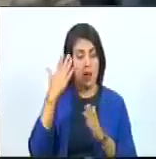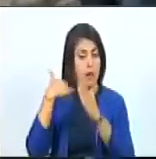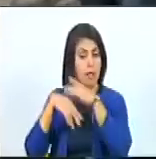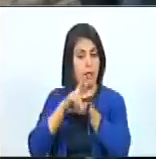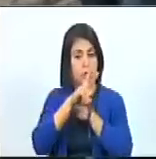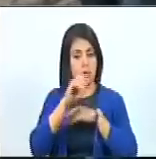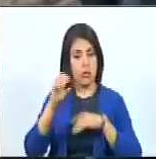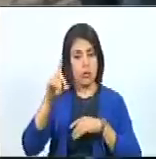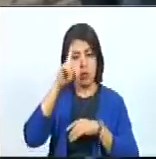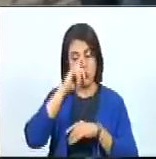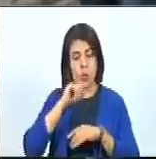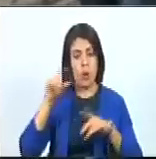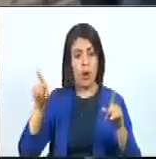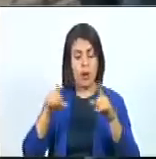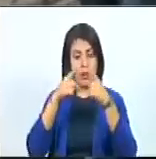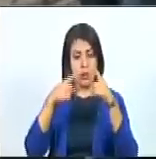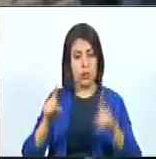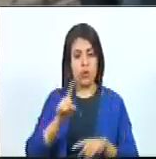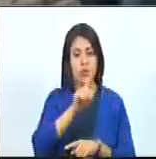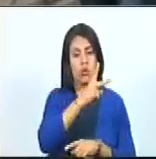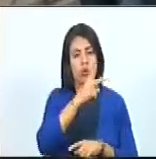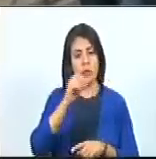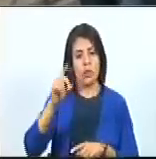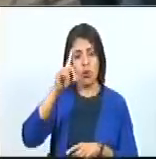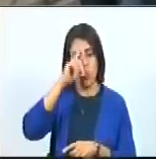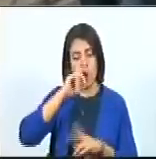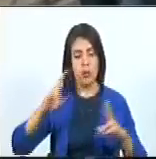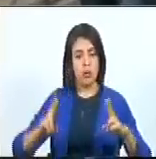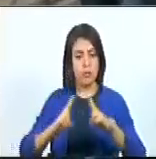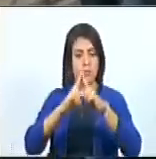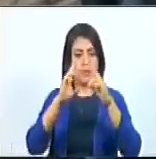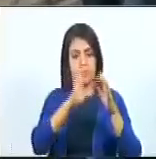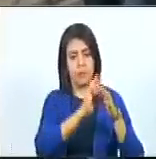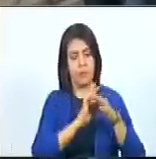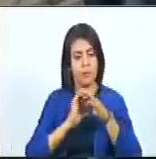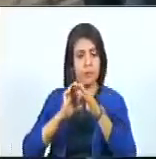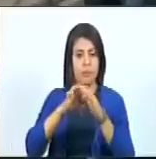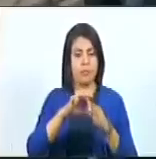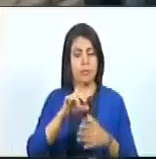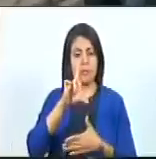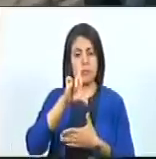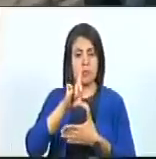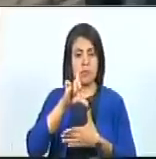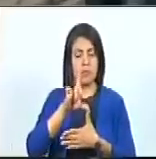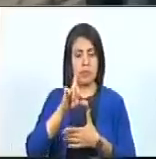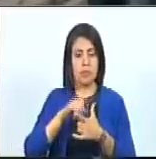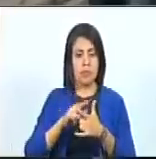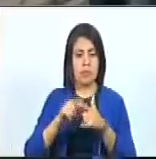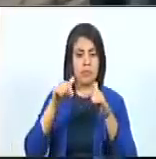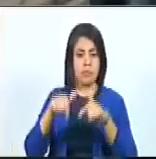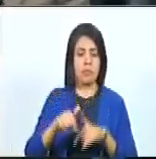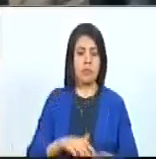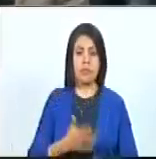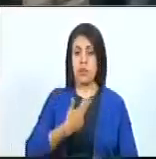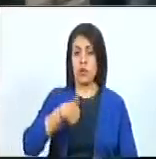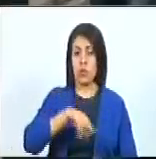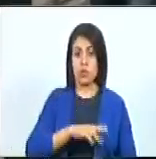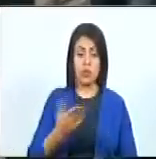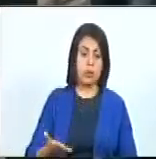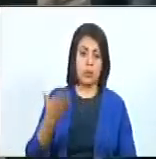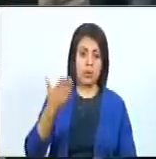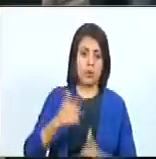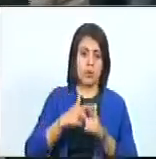El año pasado fue el bicentenario de ese encuentro de la unidad latinoamericana. Y es para nosotros